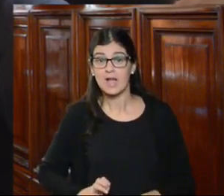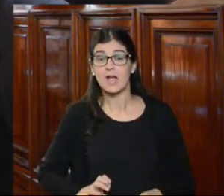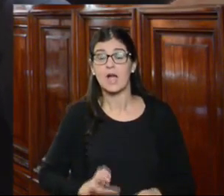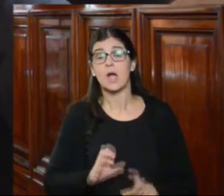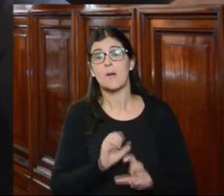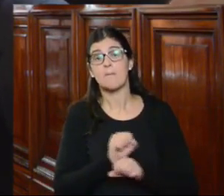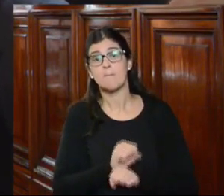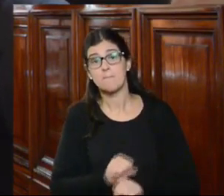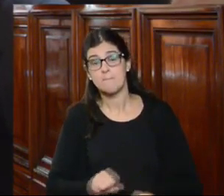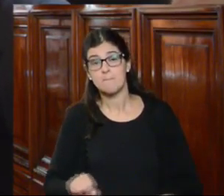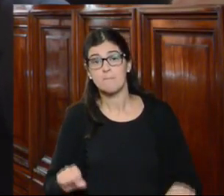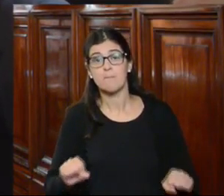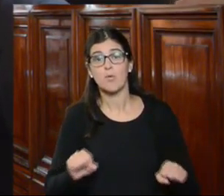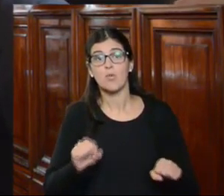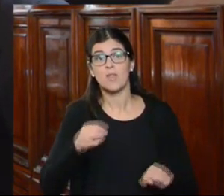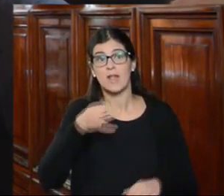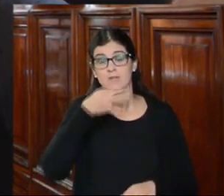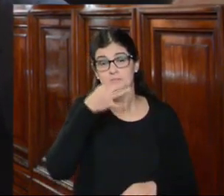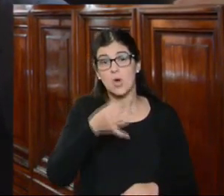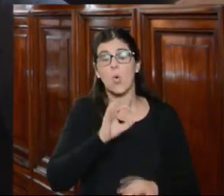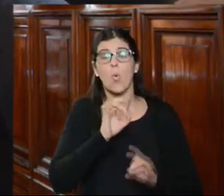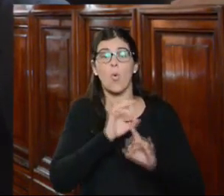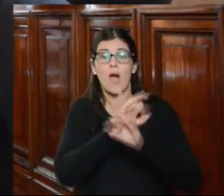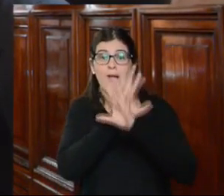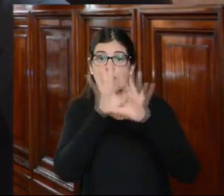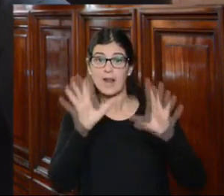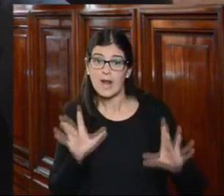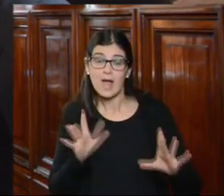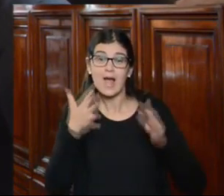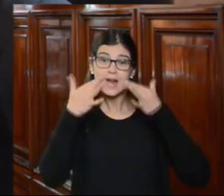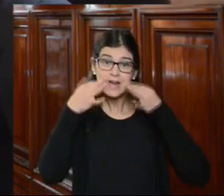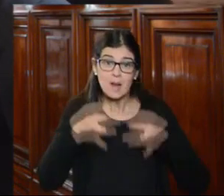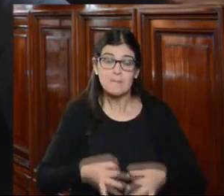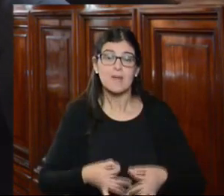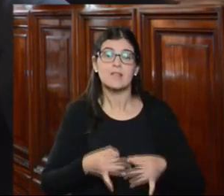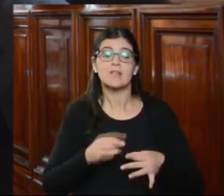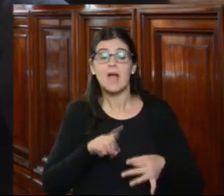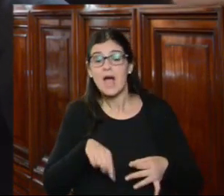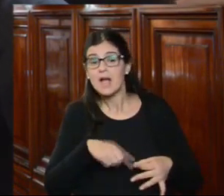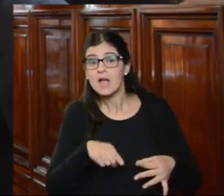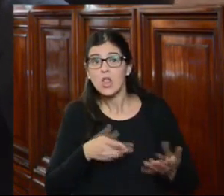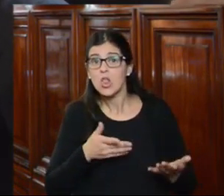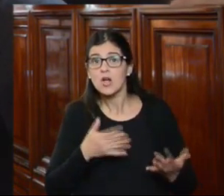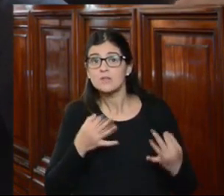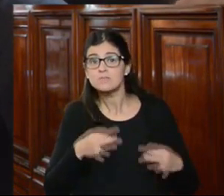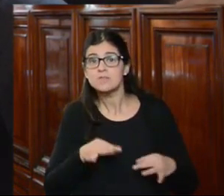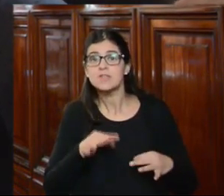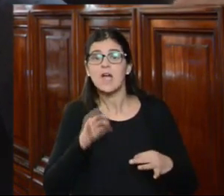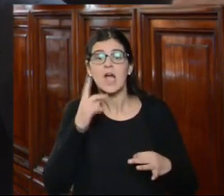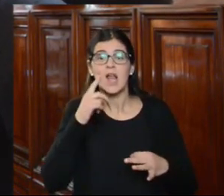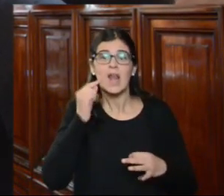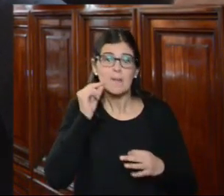pudiera determinar o aclarar realmente hasta donde van las